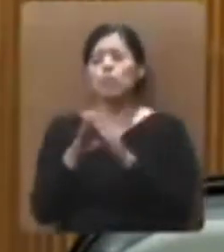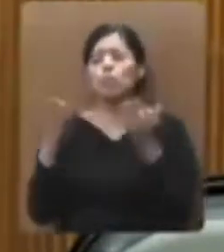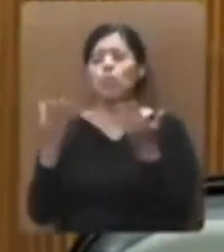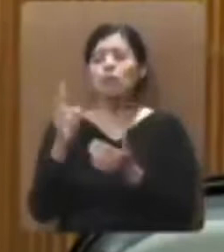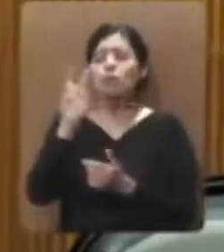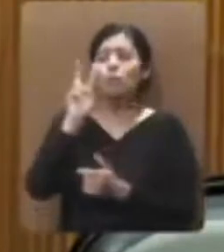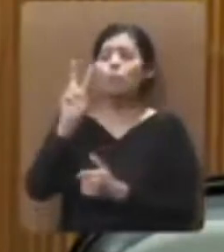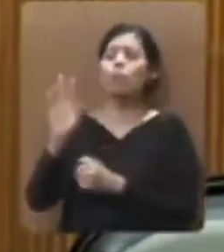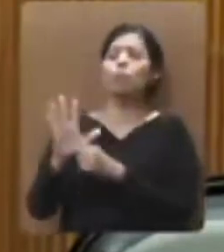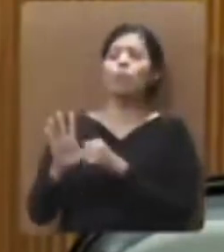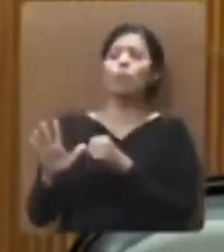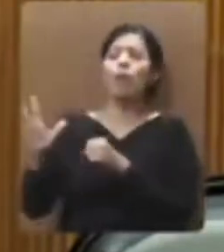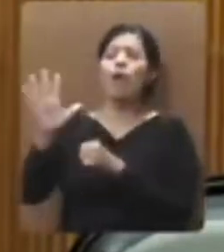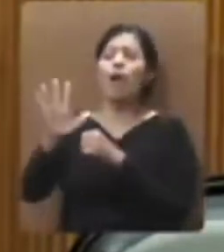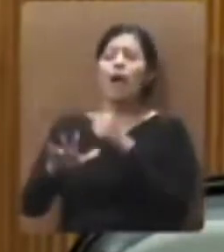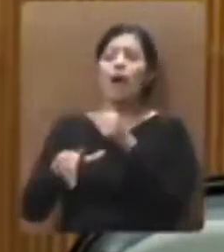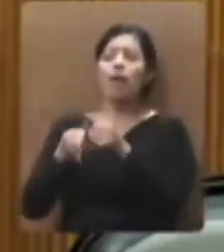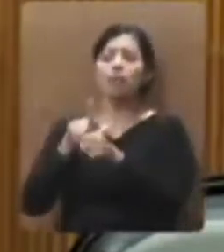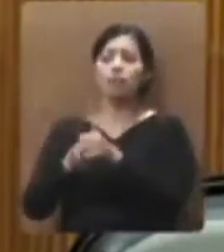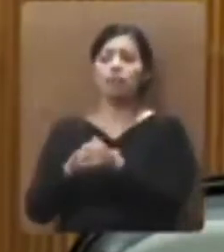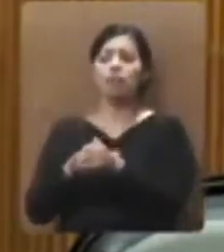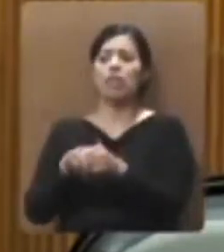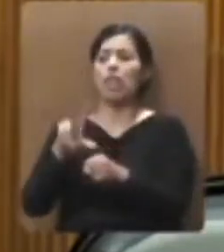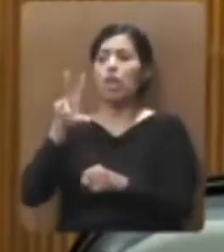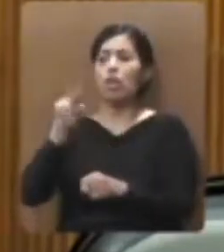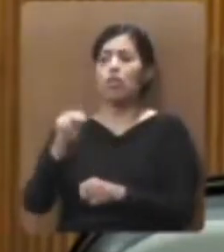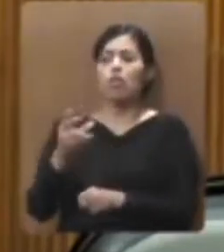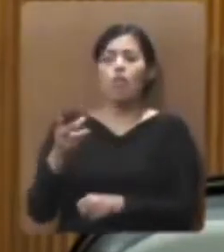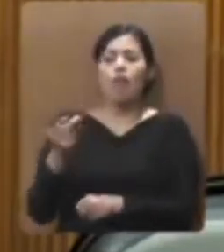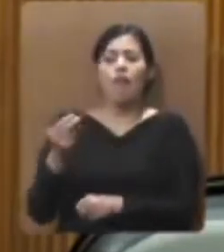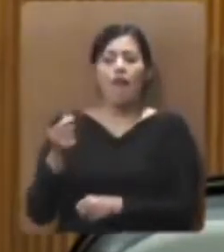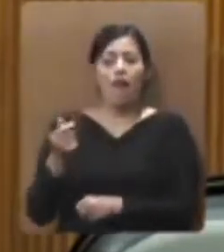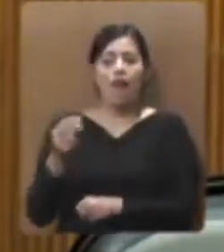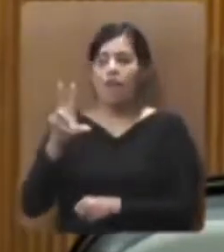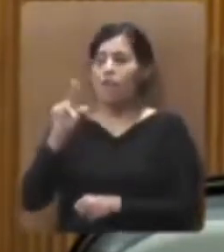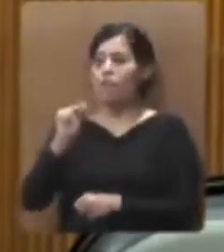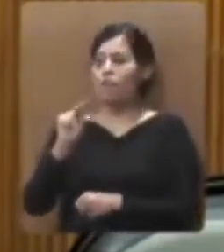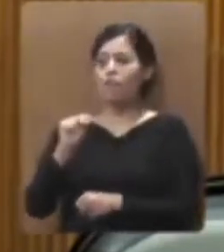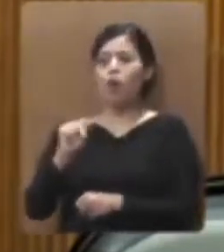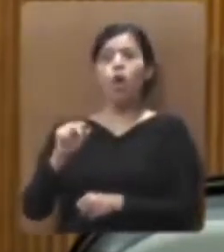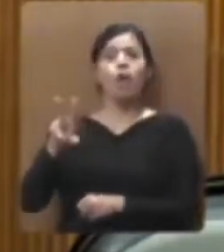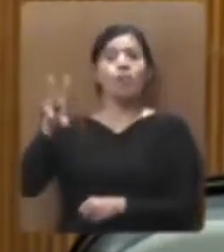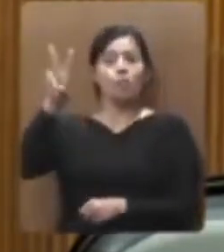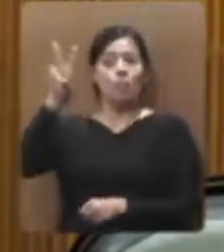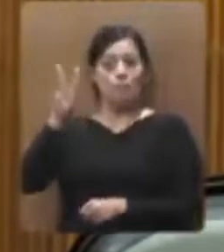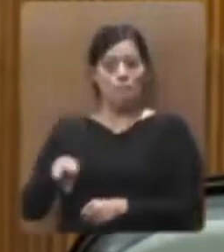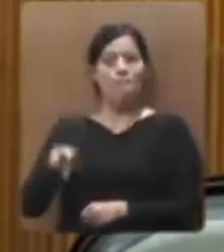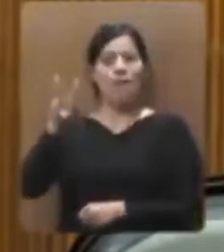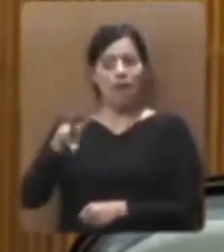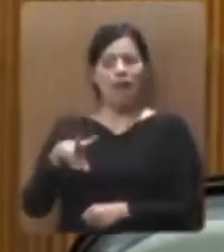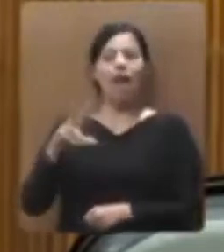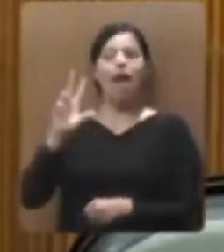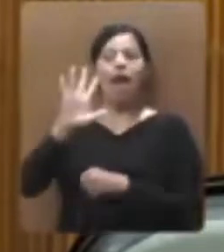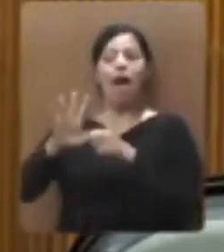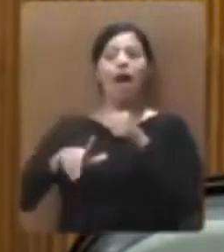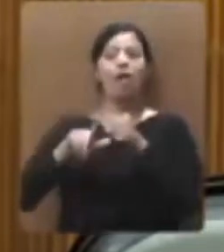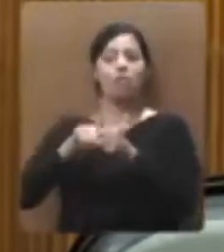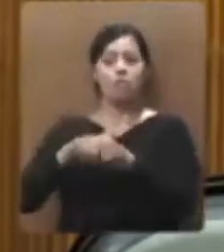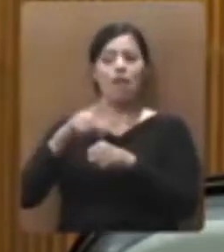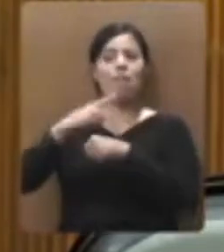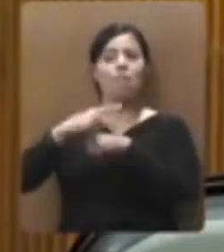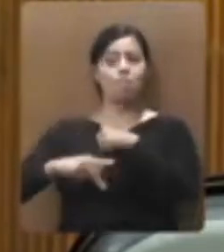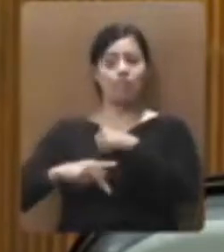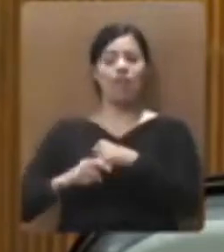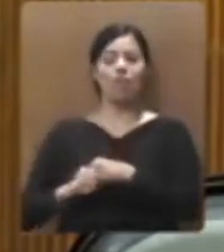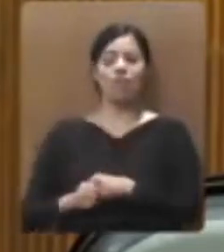ante estos animales, porque no son mascotas, no son animales domesticados, son verdaderamente animales que pueden ser peligrosos. Y